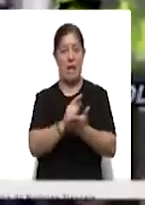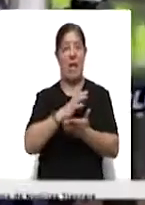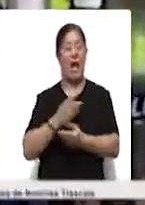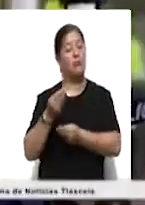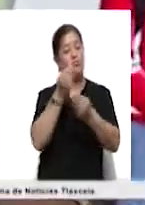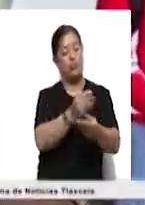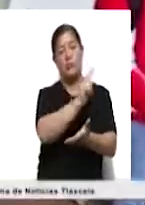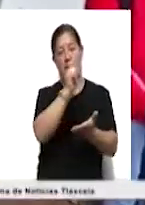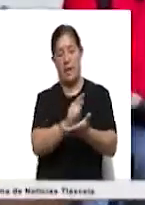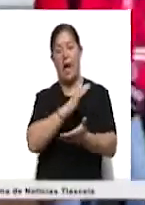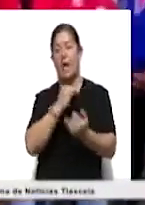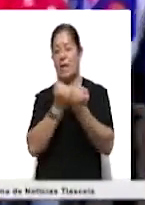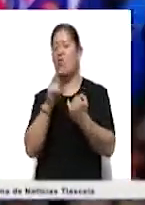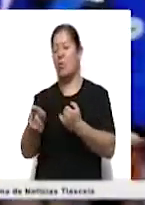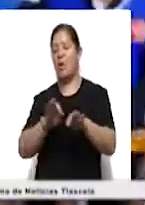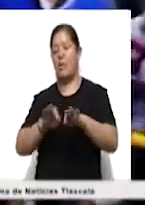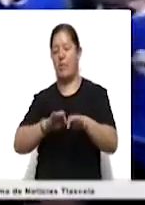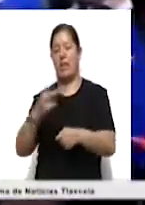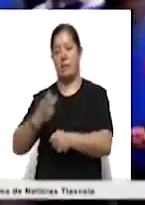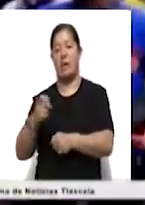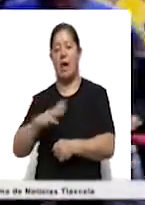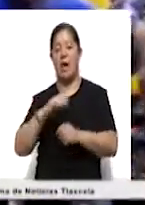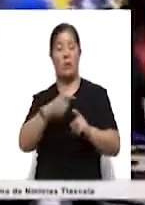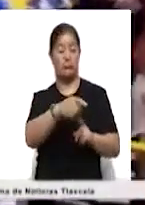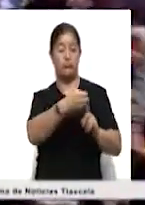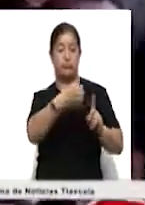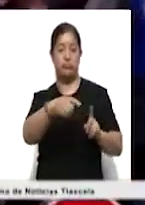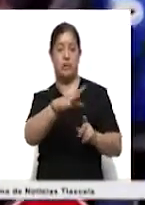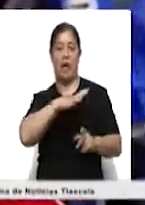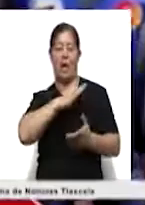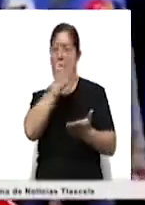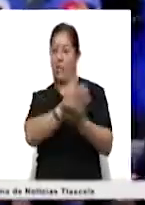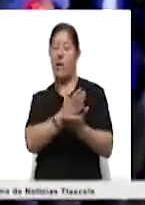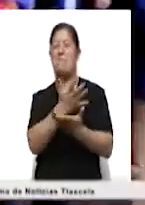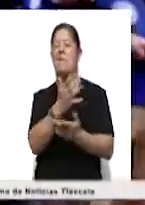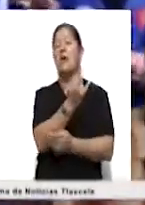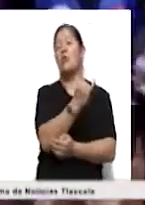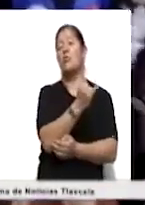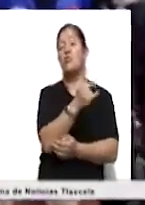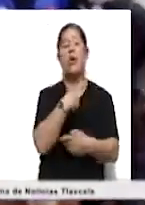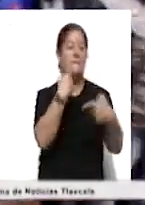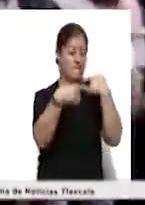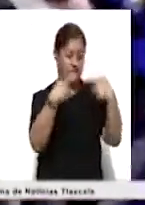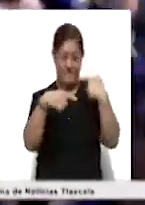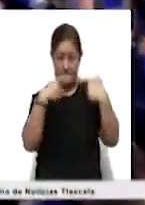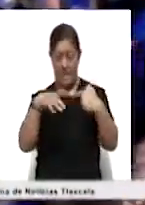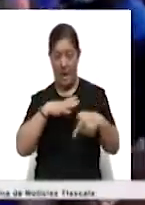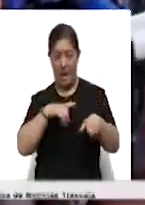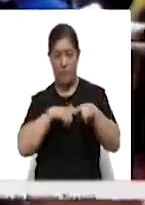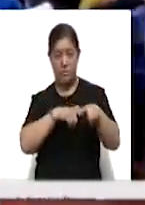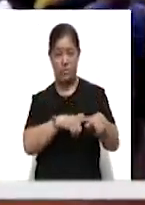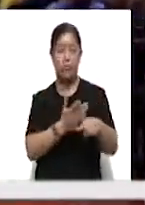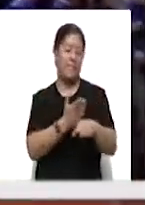presidente de la Central Unitaria de Trabajadores. La organización había suspendido a comienzos de junio las conversaciones que mantenía